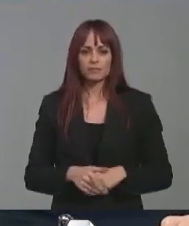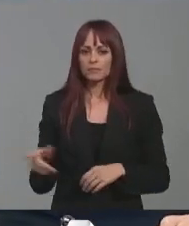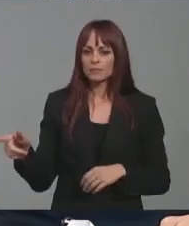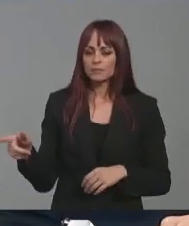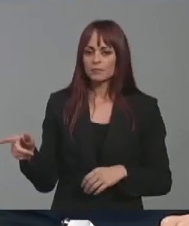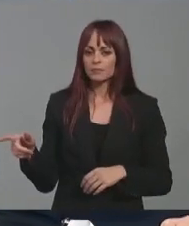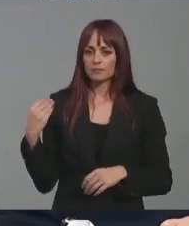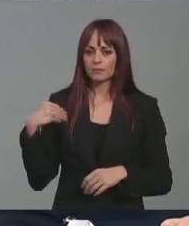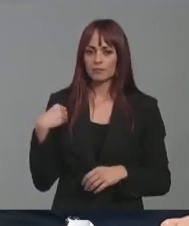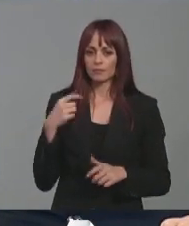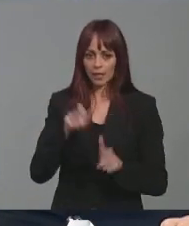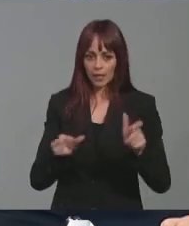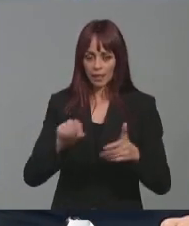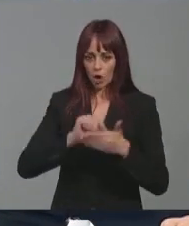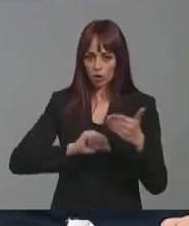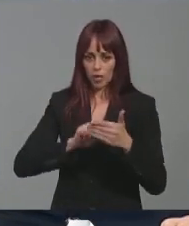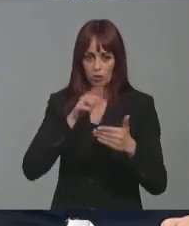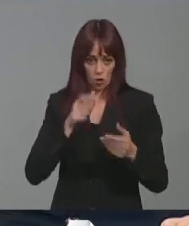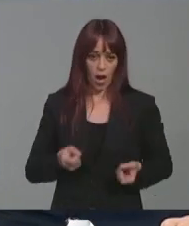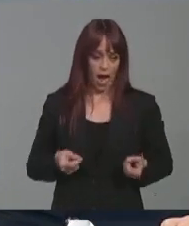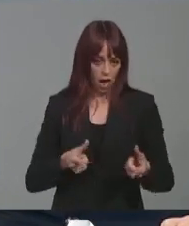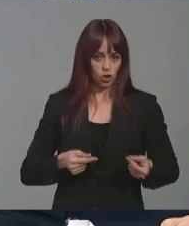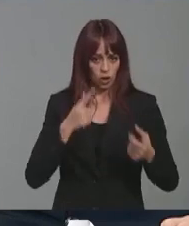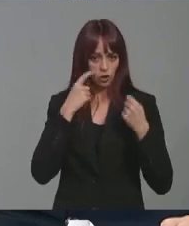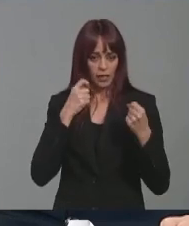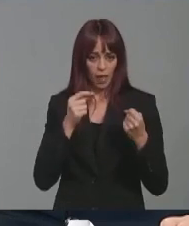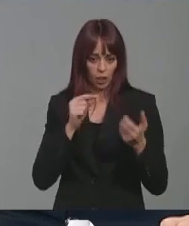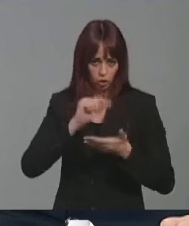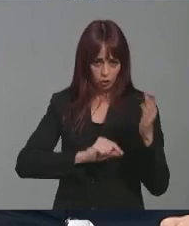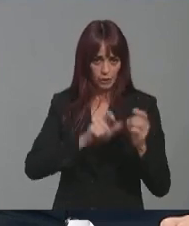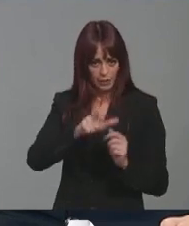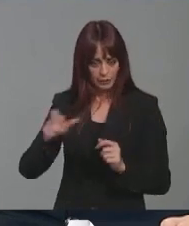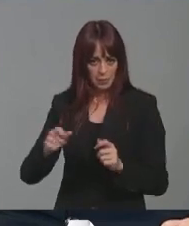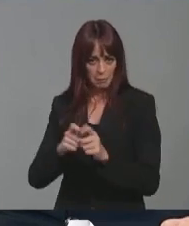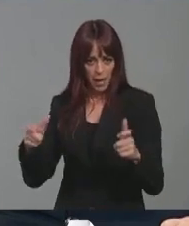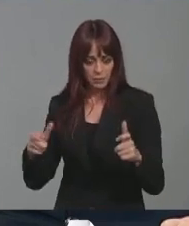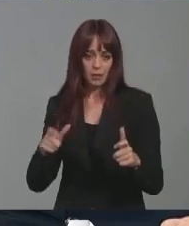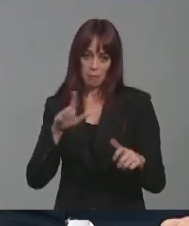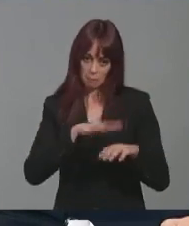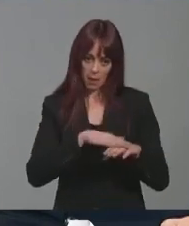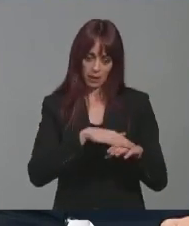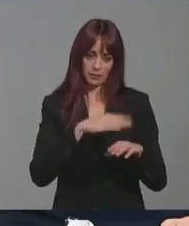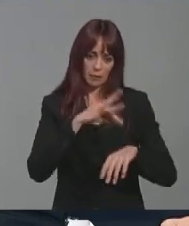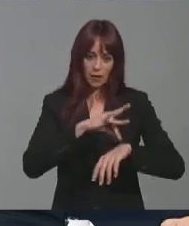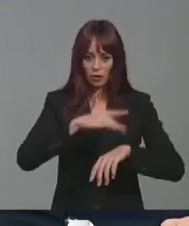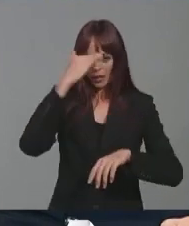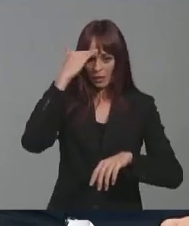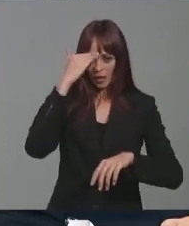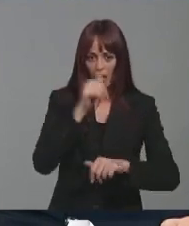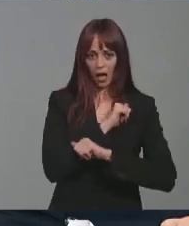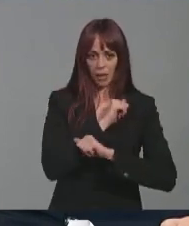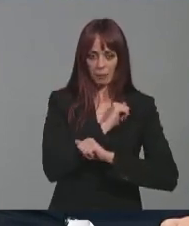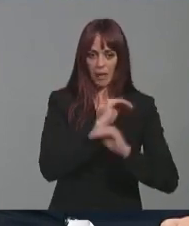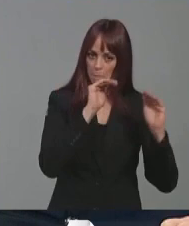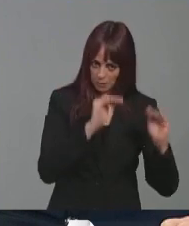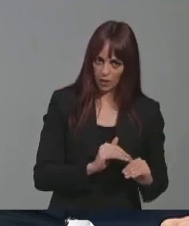de la plantilla, ese mayor gasto en sanidad también redundará obviamente en reducir las demoras en atención primaria y por supuesto en las